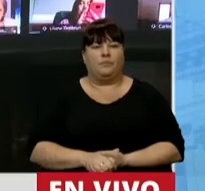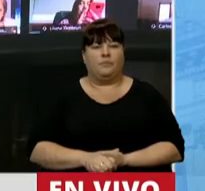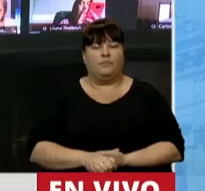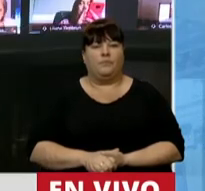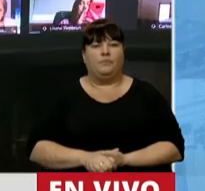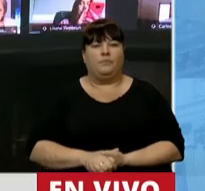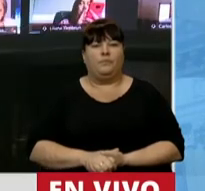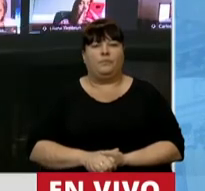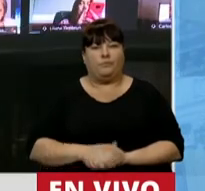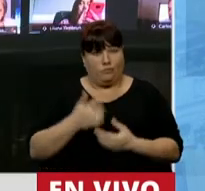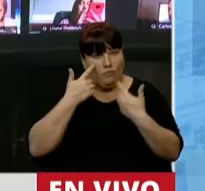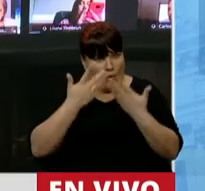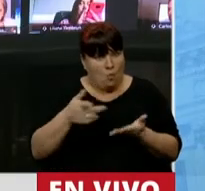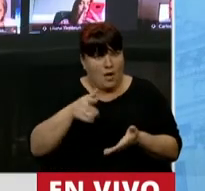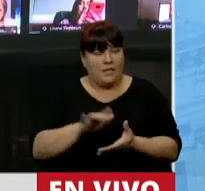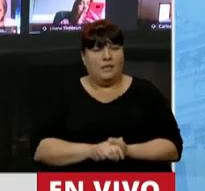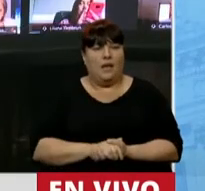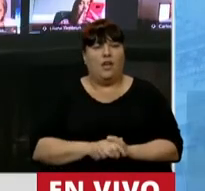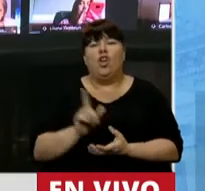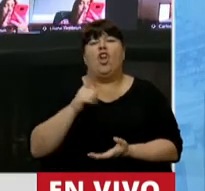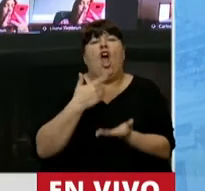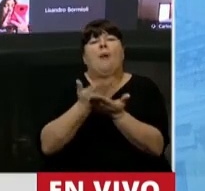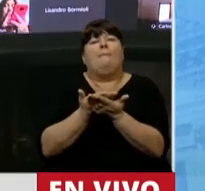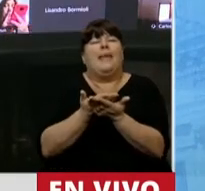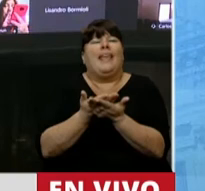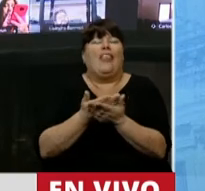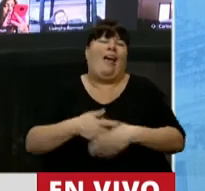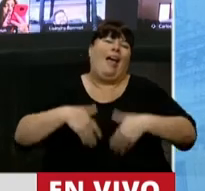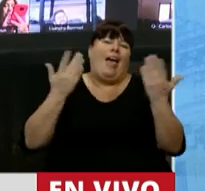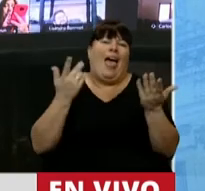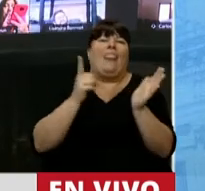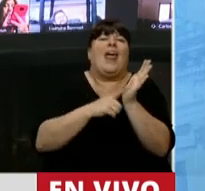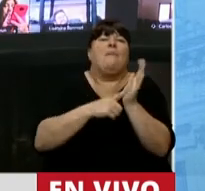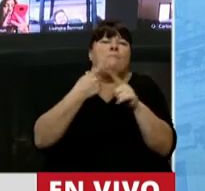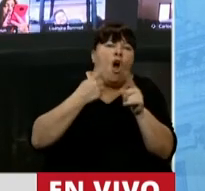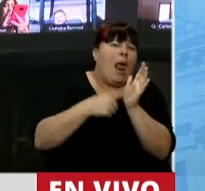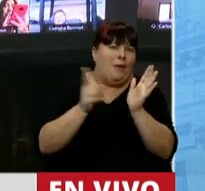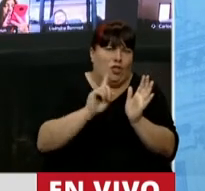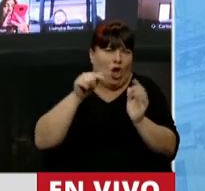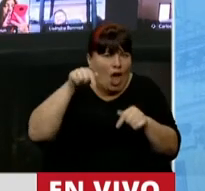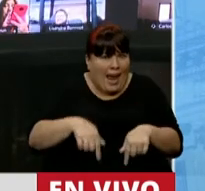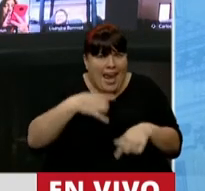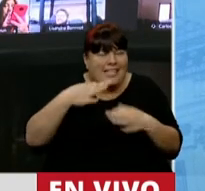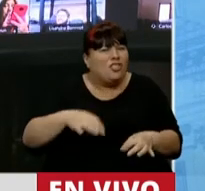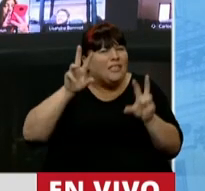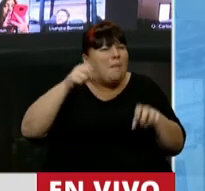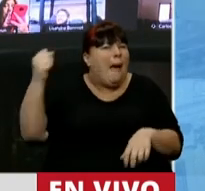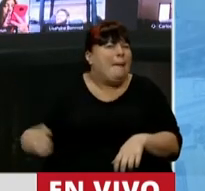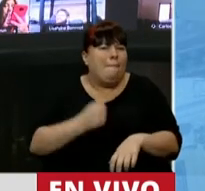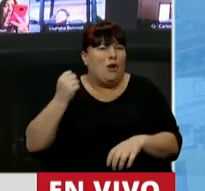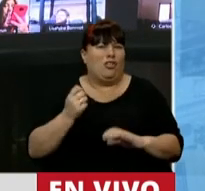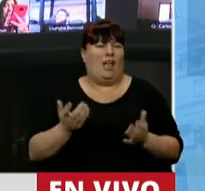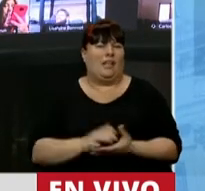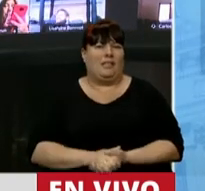haciendo notar este hecho. No lo planteo como una cuestión meramente reglamentaria. Este es un hecho importante